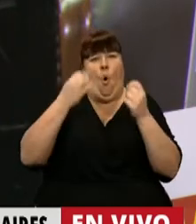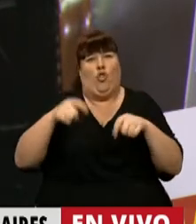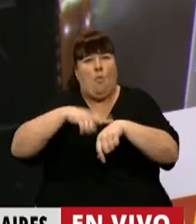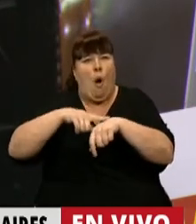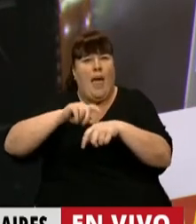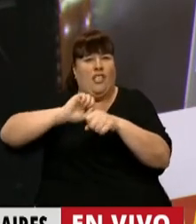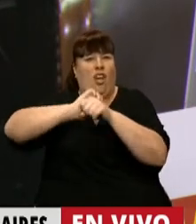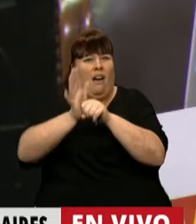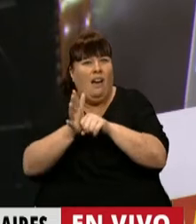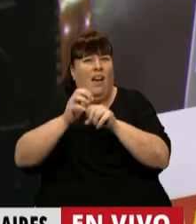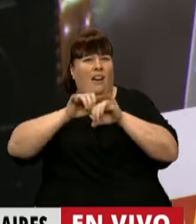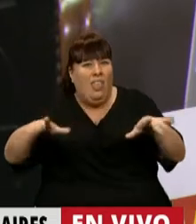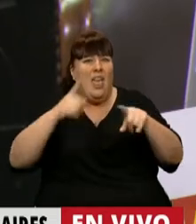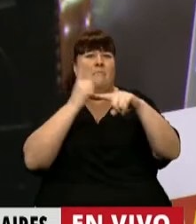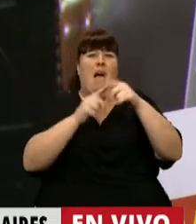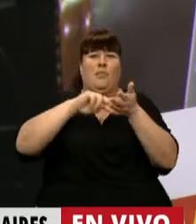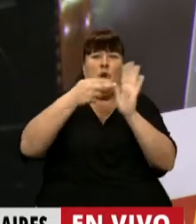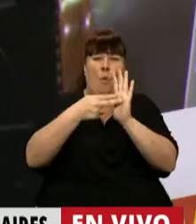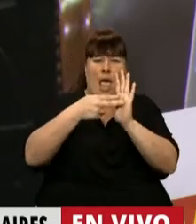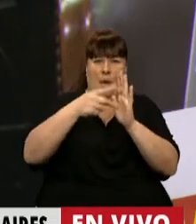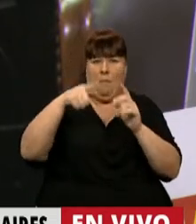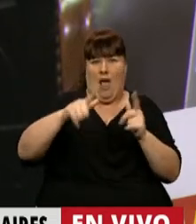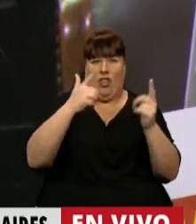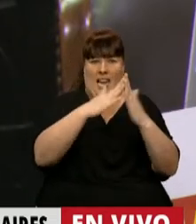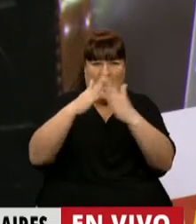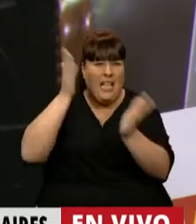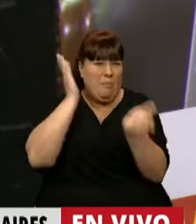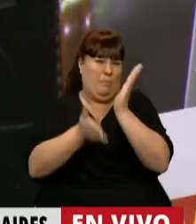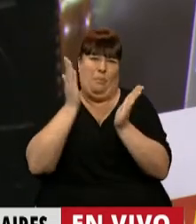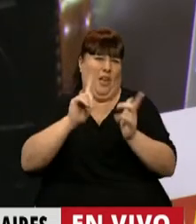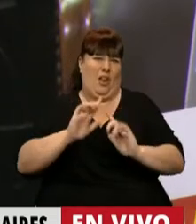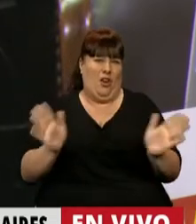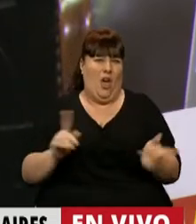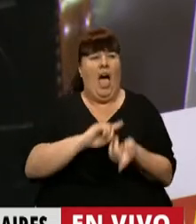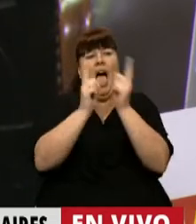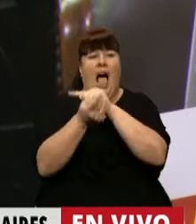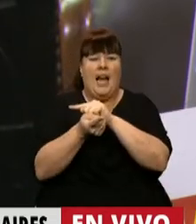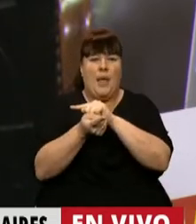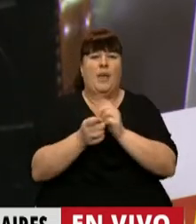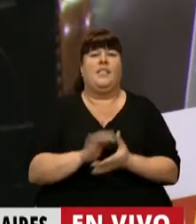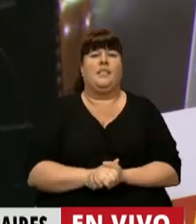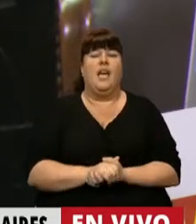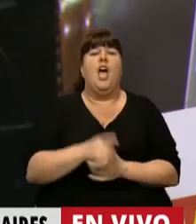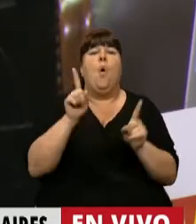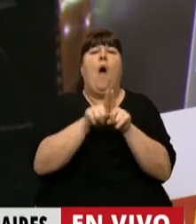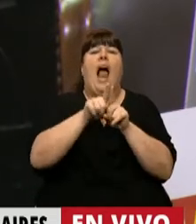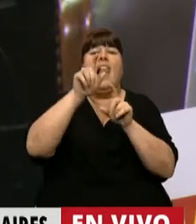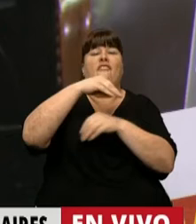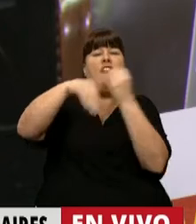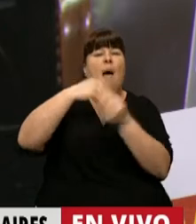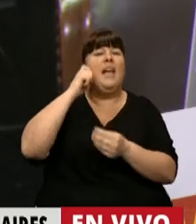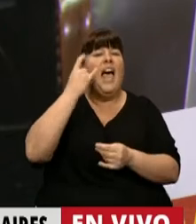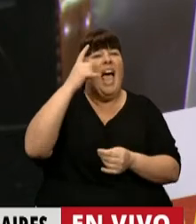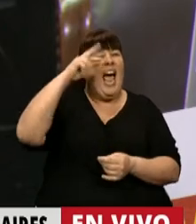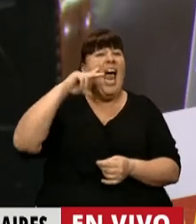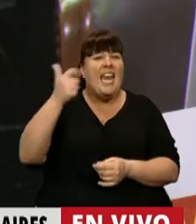el medio de una crisis habitacional muy marcada con represión. Al contrario, como han hecho las familias de Guernica,